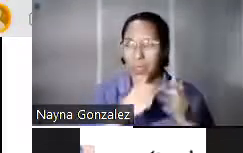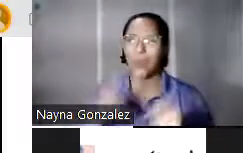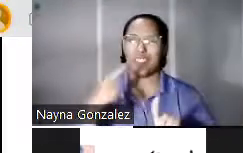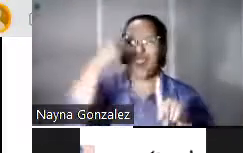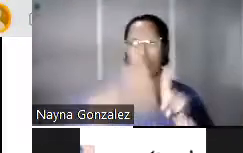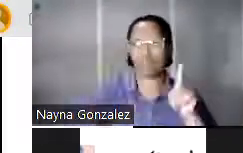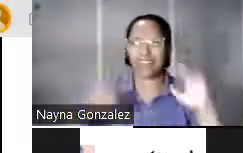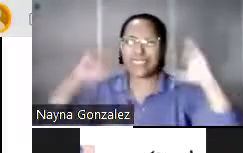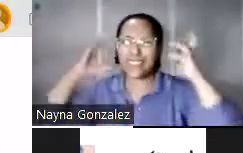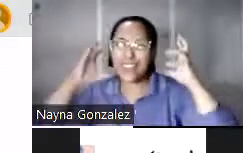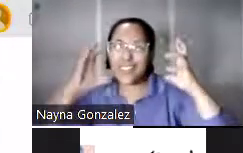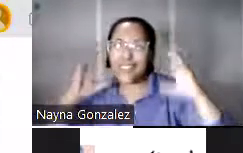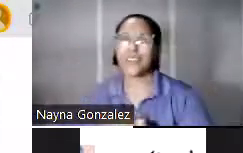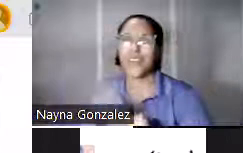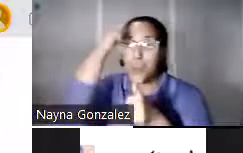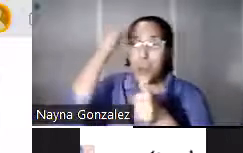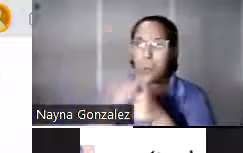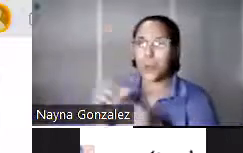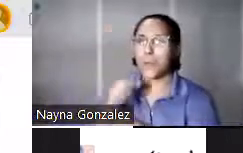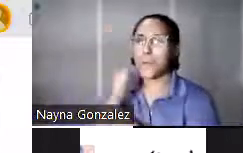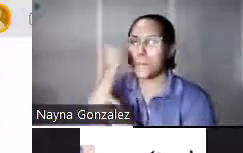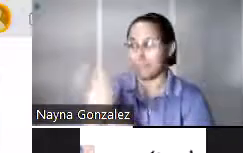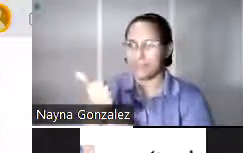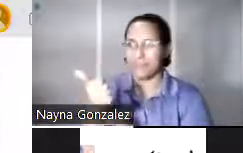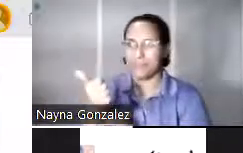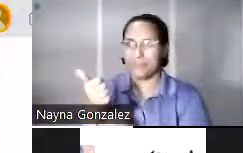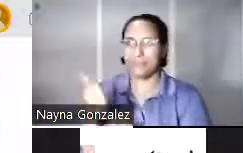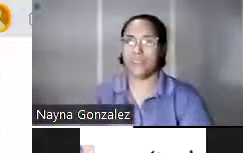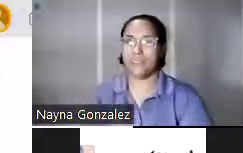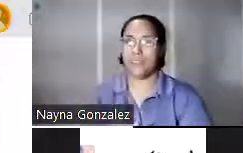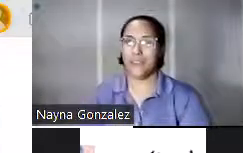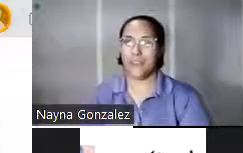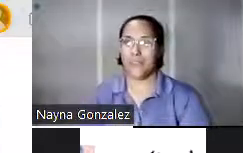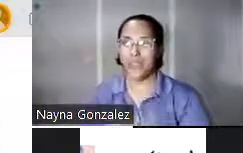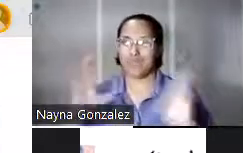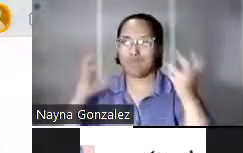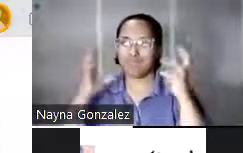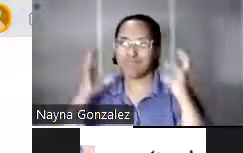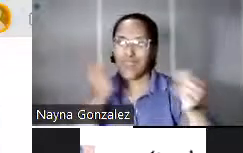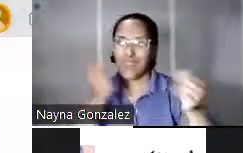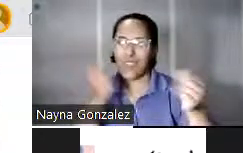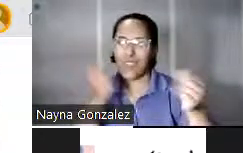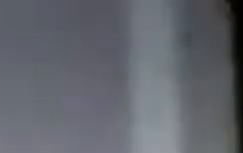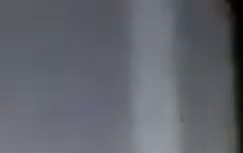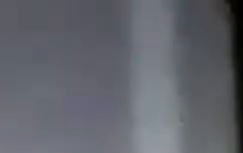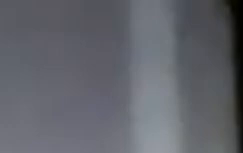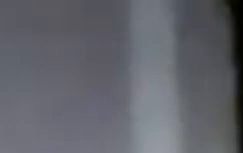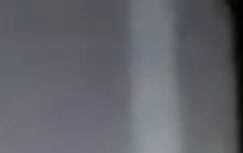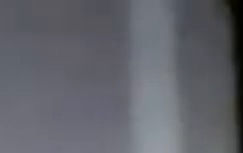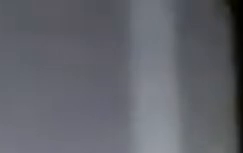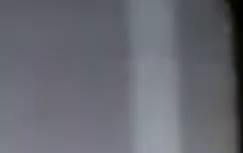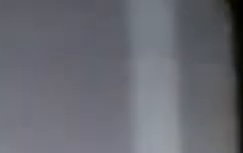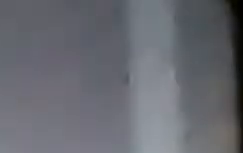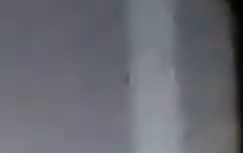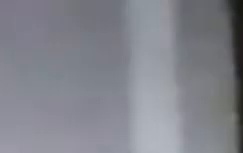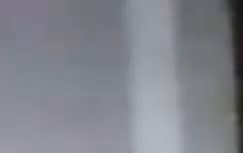que se está conmemorando y que mañana van a estar llevando a cabo su radio show en uno de los hoteles de Isla Verde. Estoy